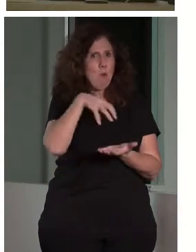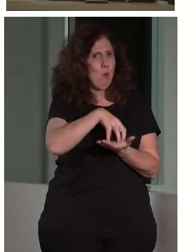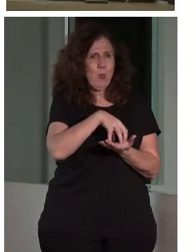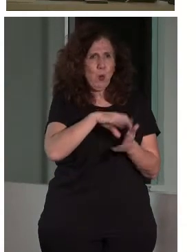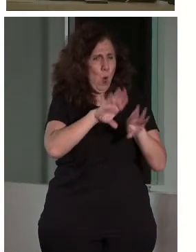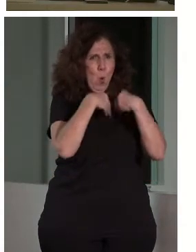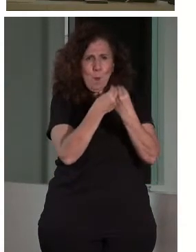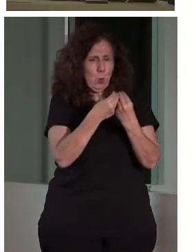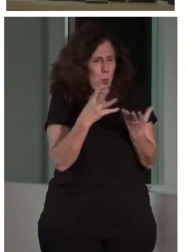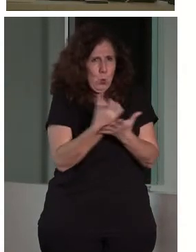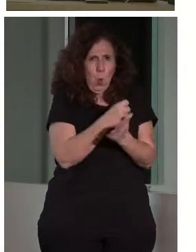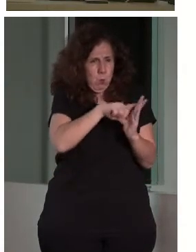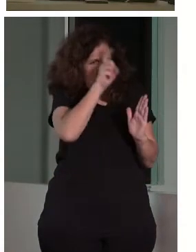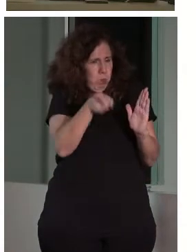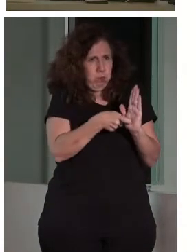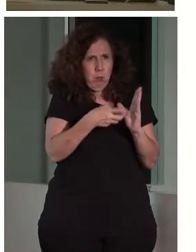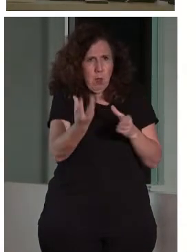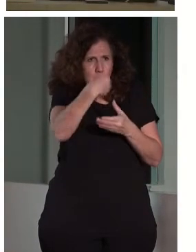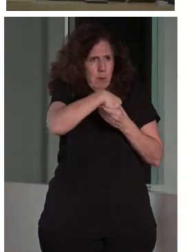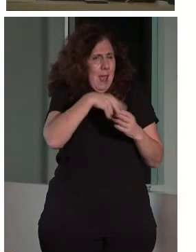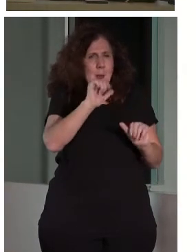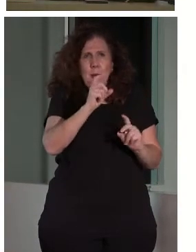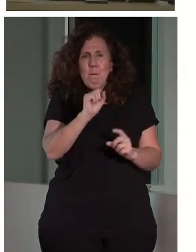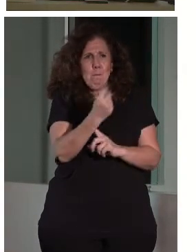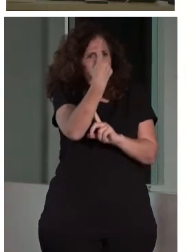Va a ser nuestro estándar, digamos, de monumento accesible.